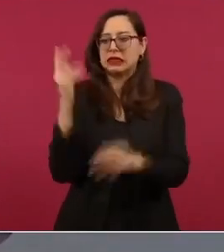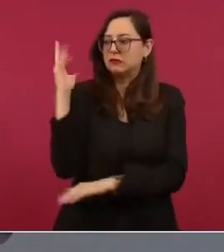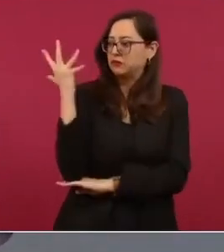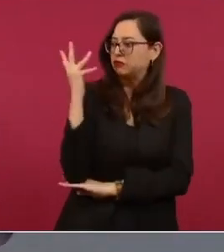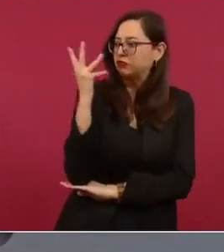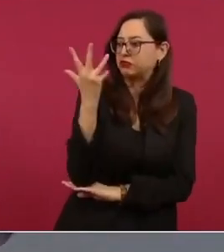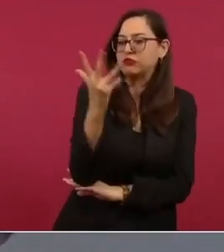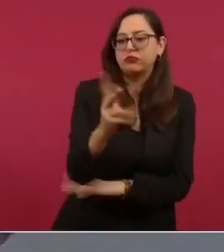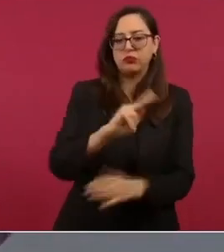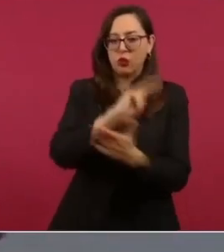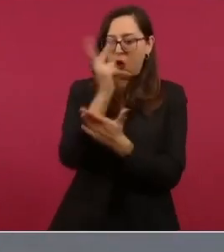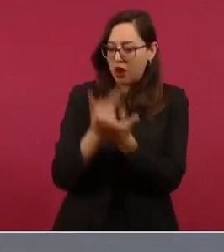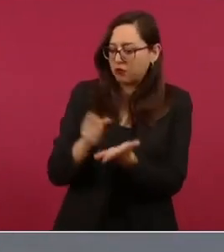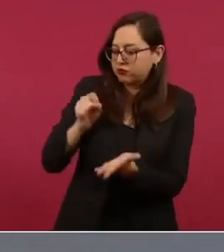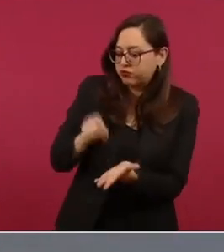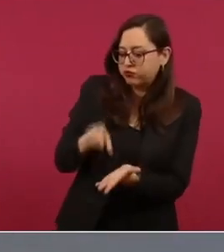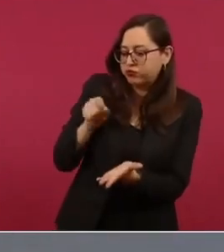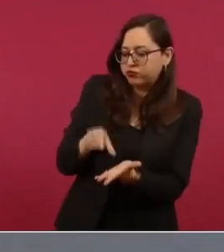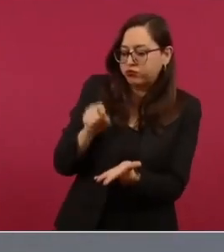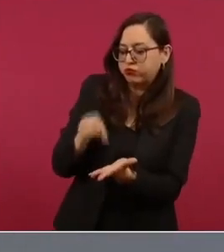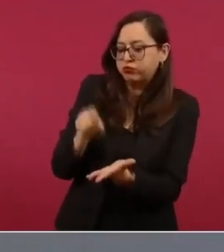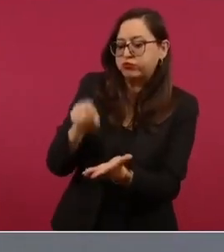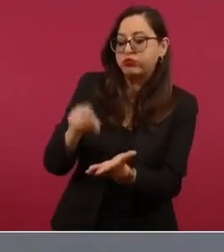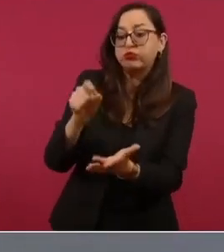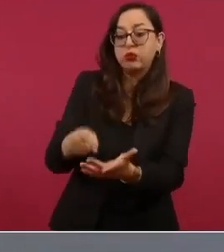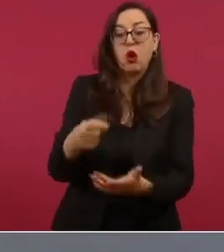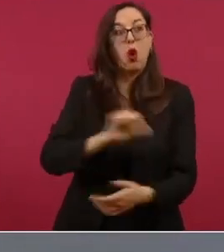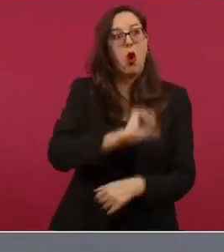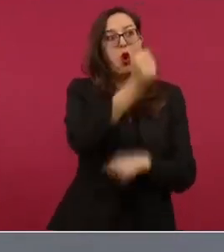hay nada igual